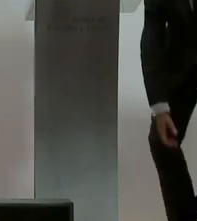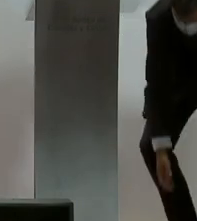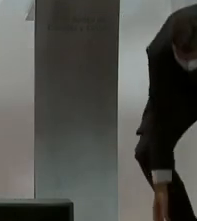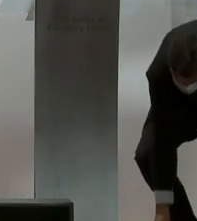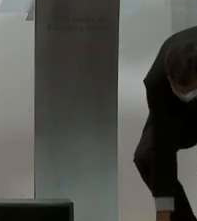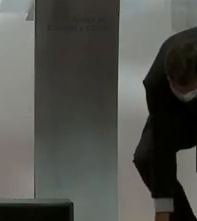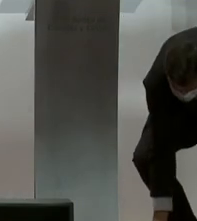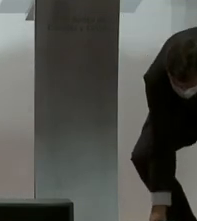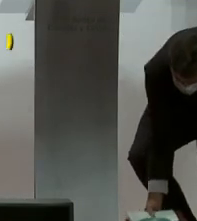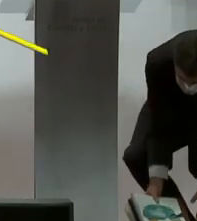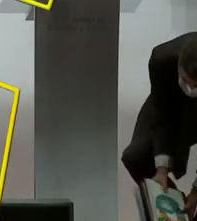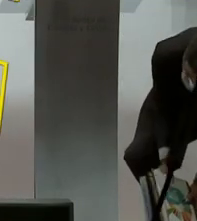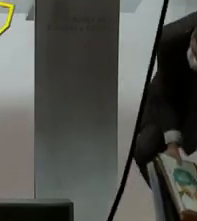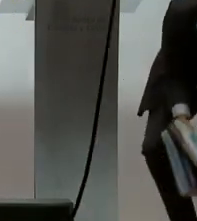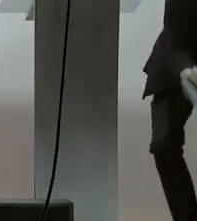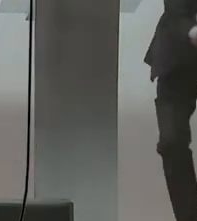gracias